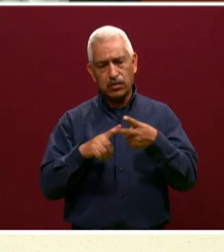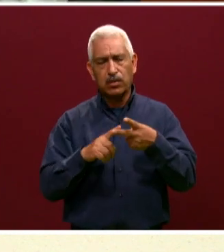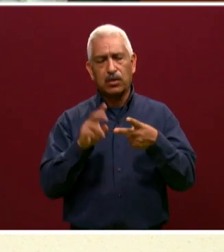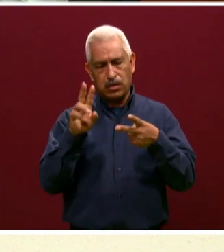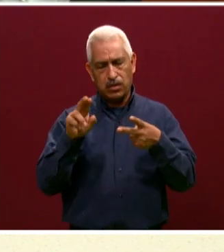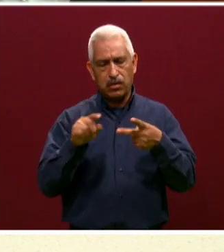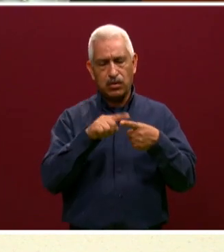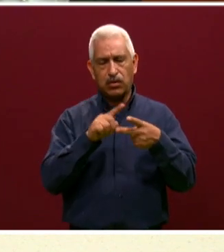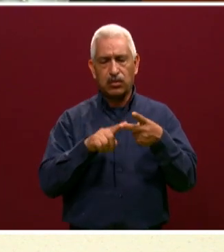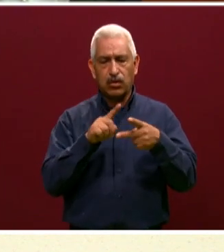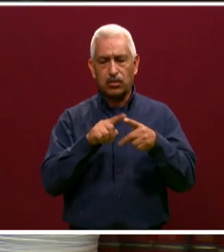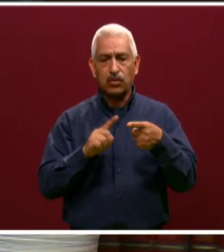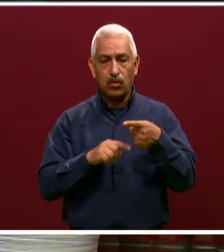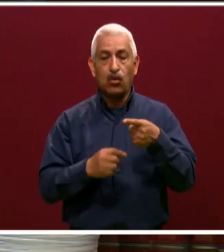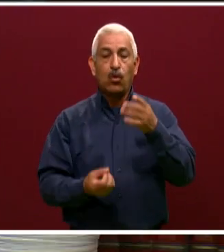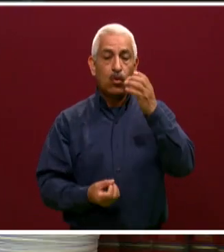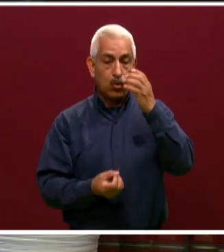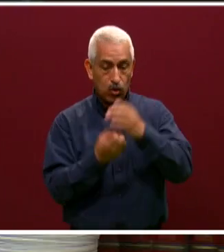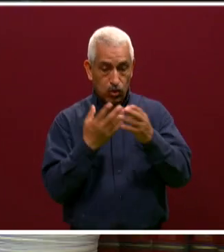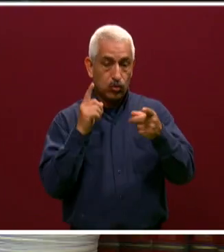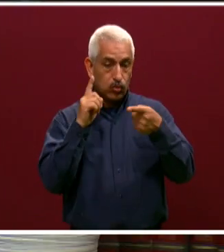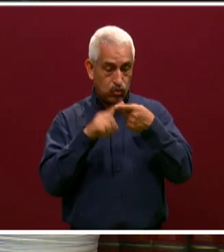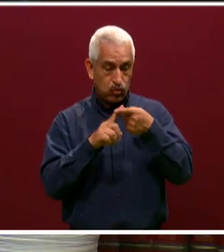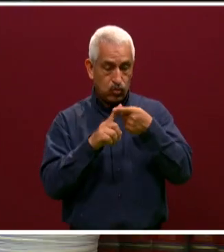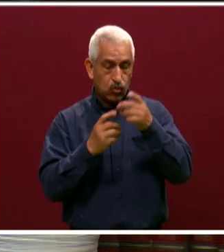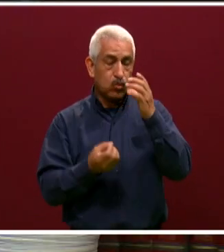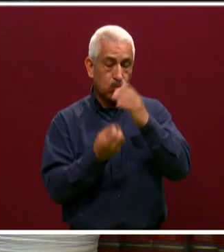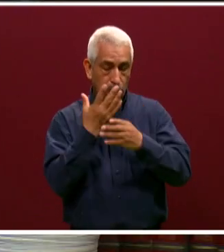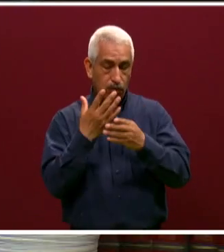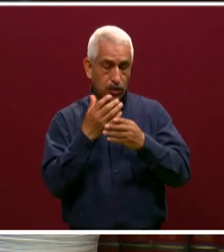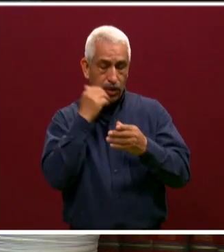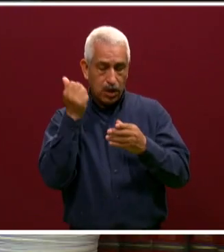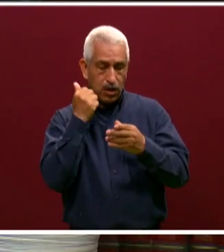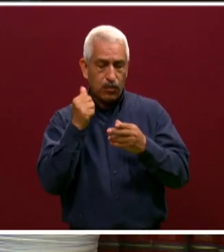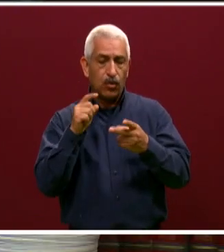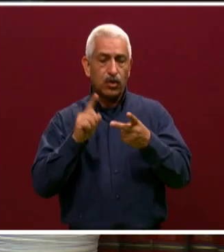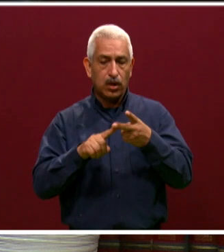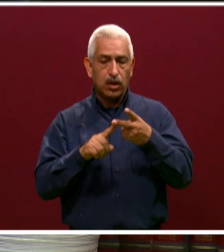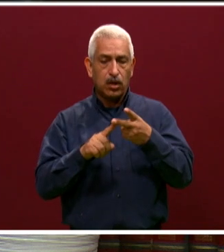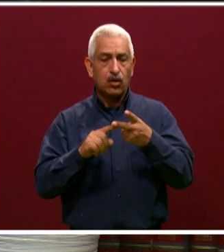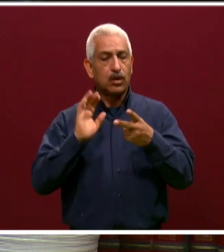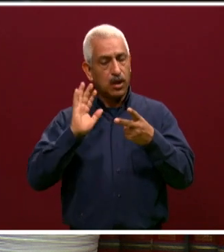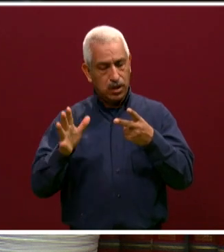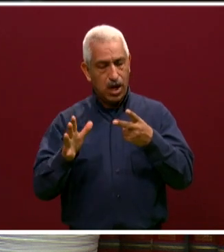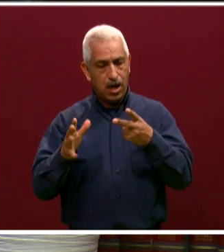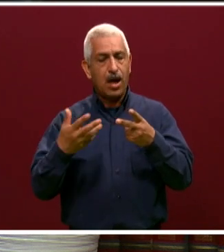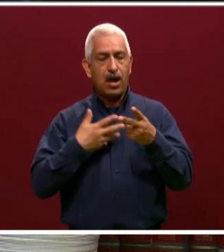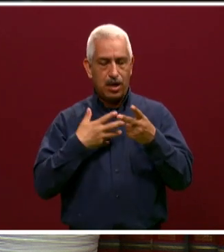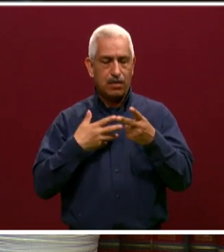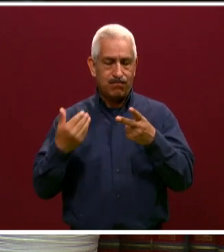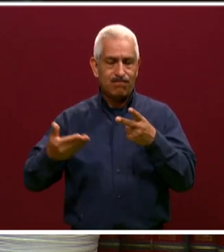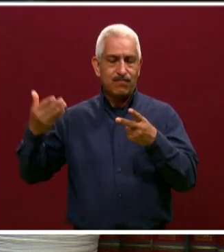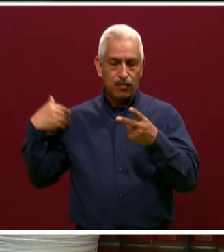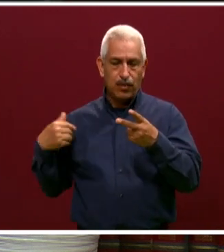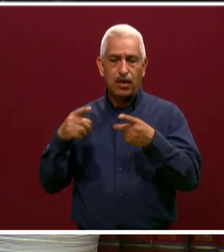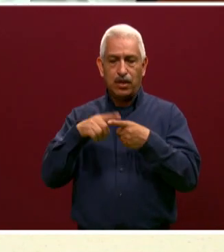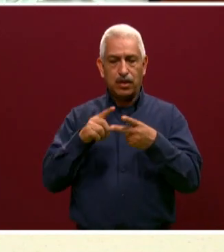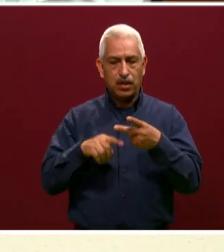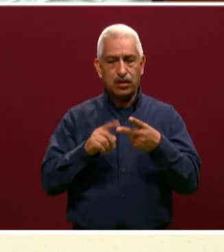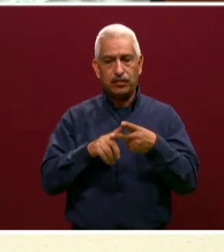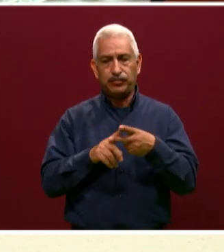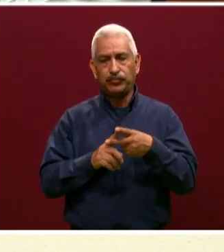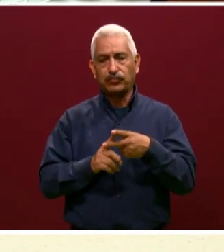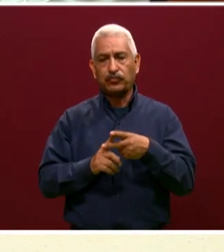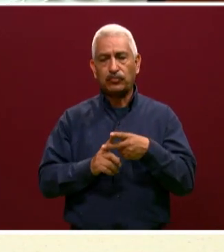a nuestro sistema y los que ya están en nuestro sistema, ¿no? Son dos procesos que se van a realizar. Perfecto. Y bueno,